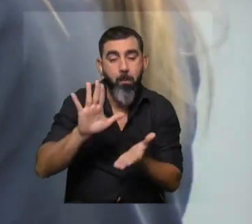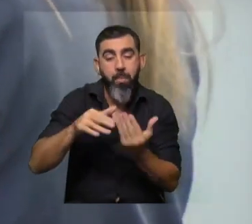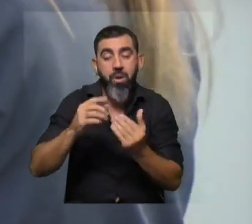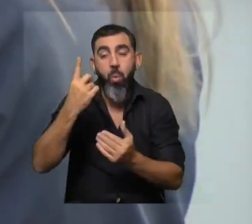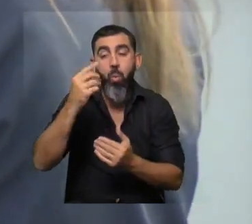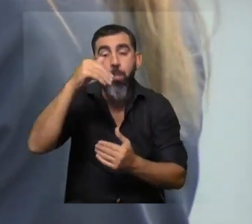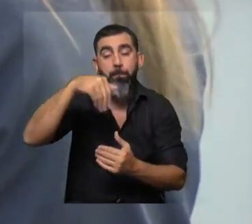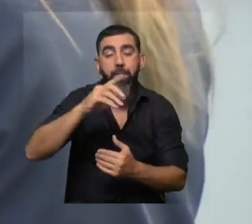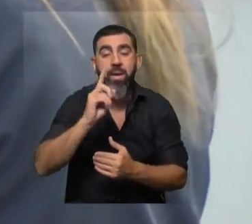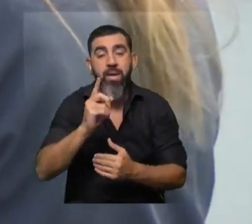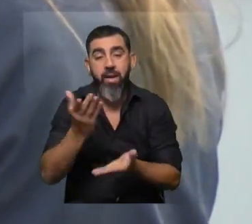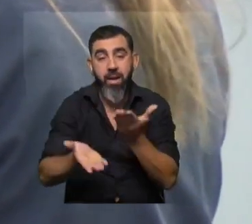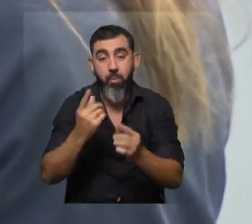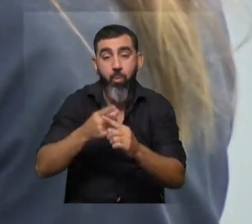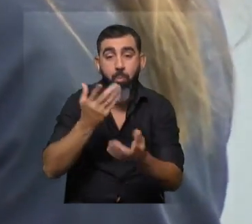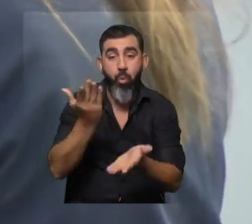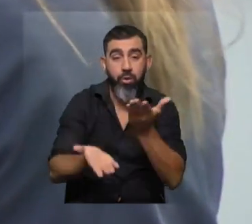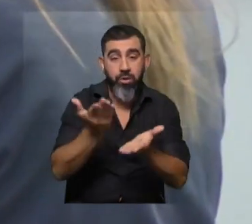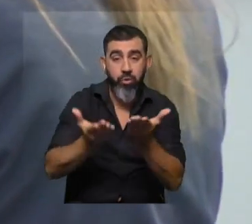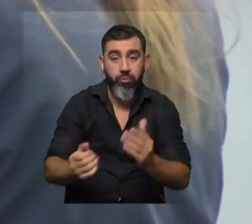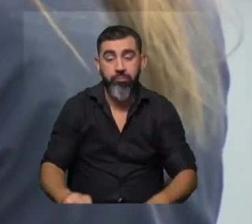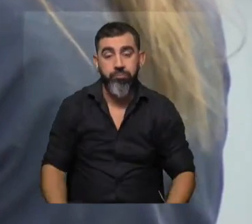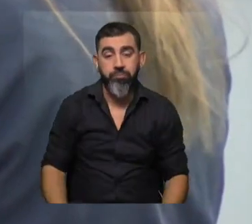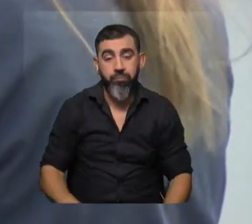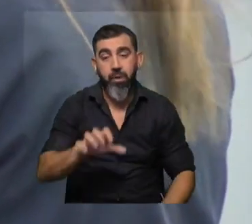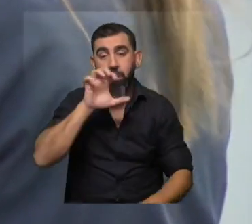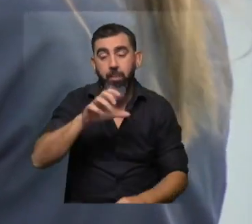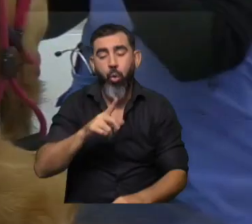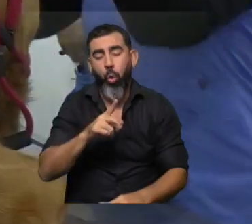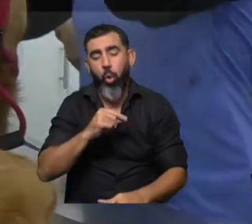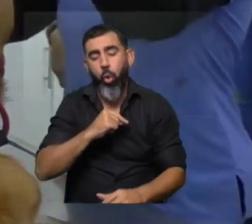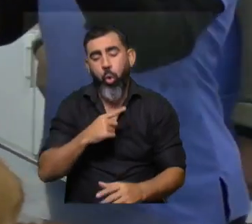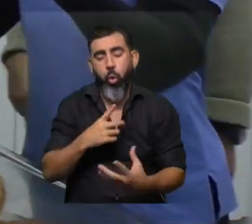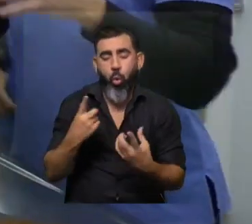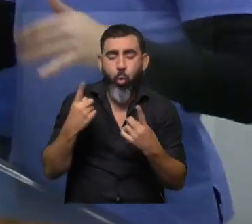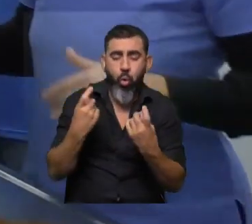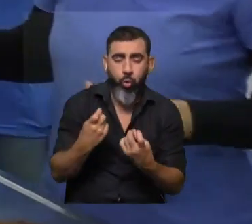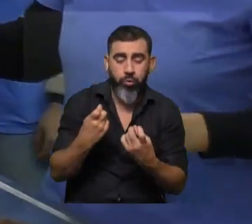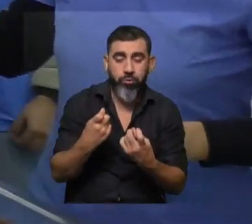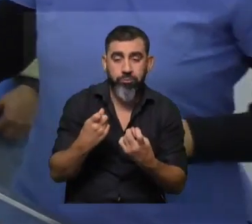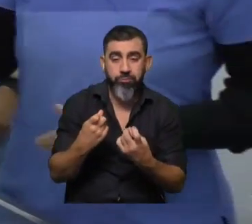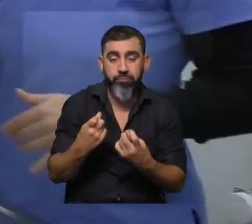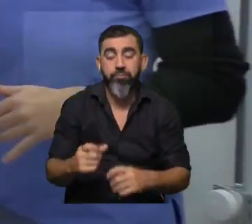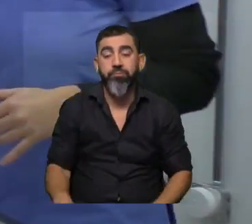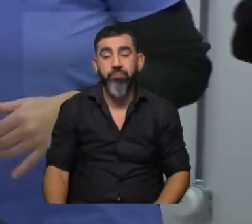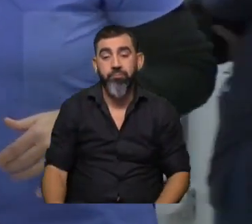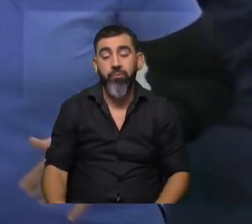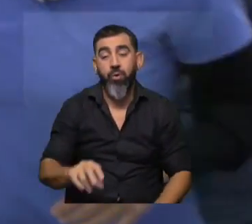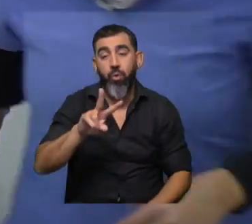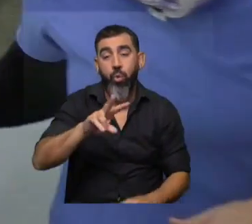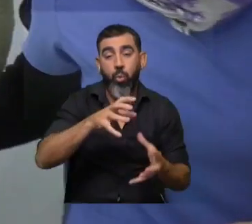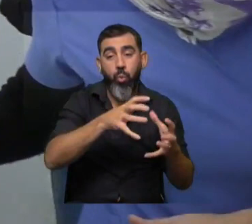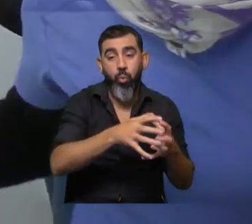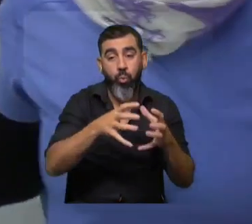un miligramo kilo. Estos perros ya son perros que tienen dolor crónico y pasan por dos grupos.